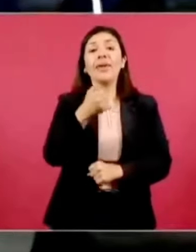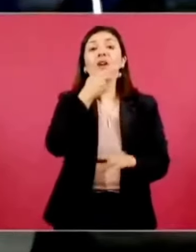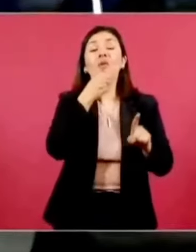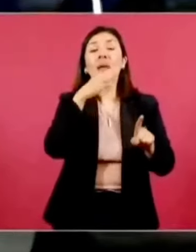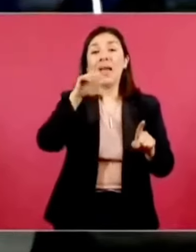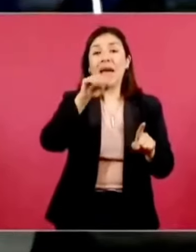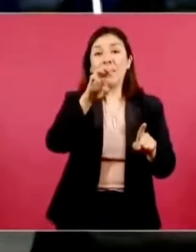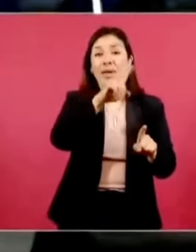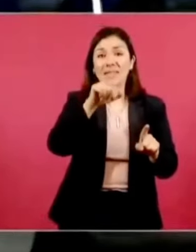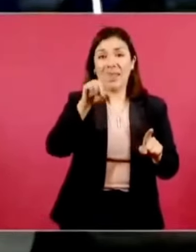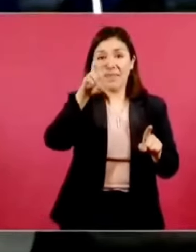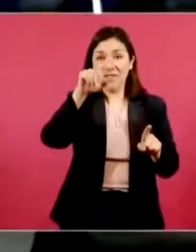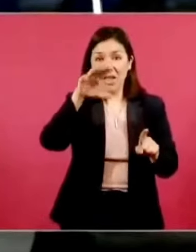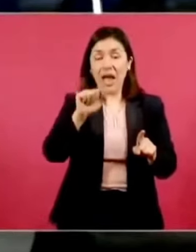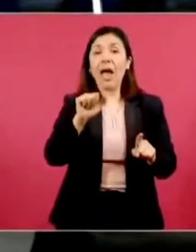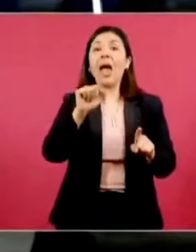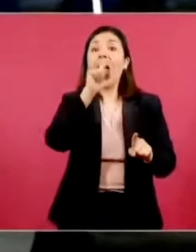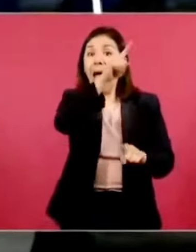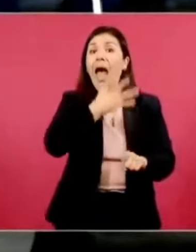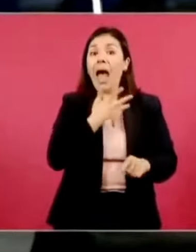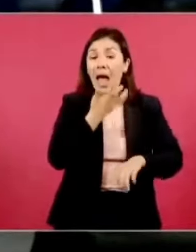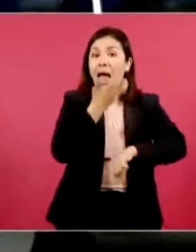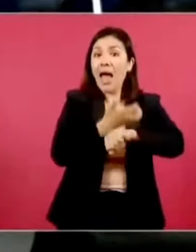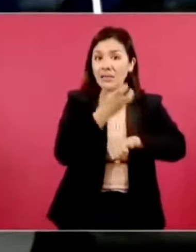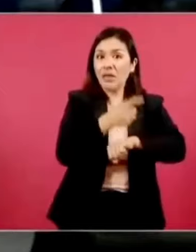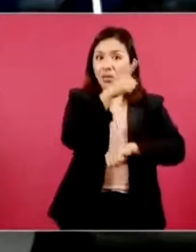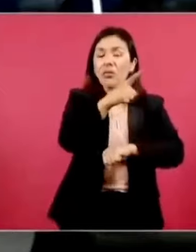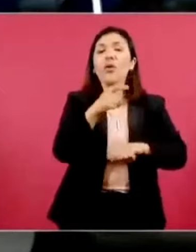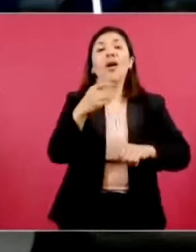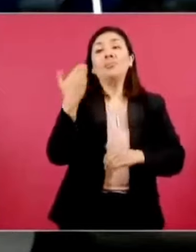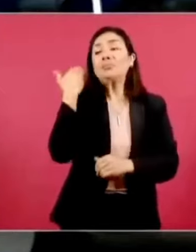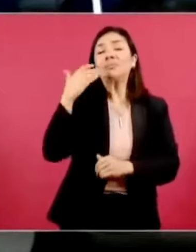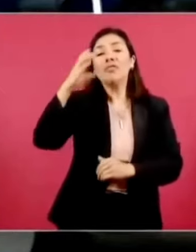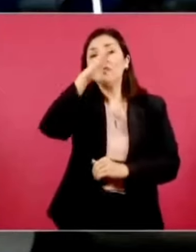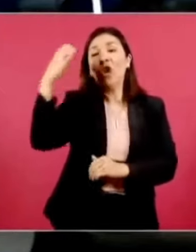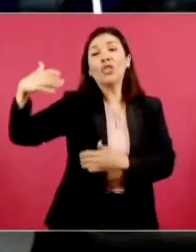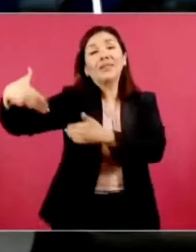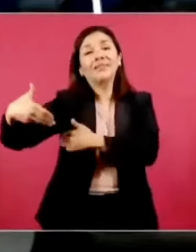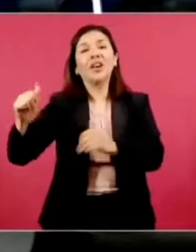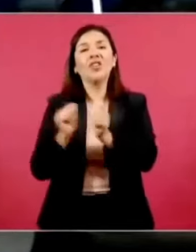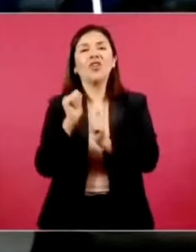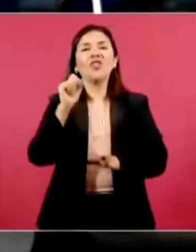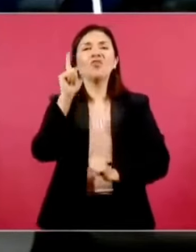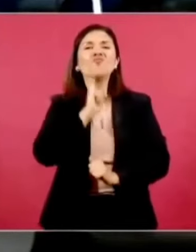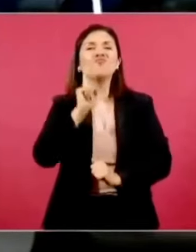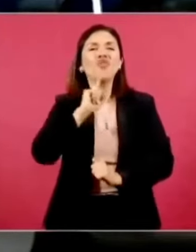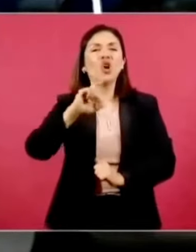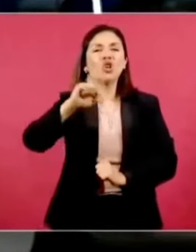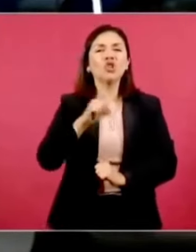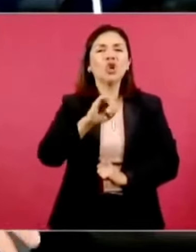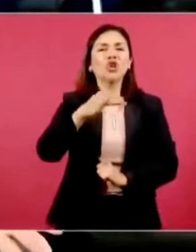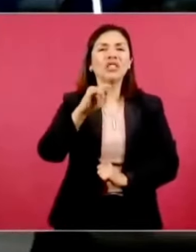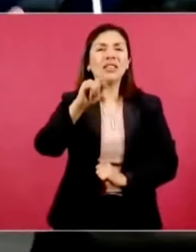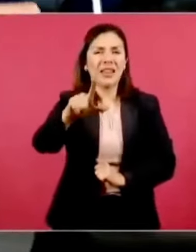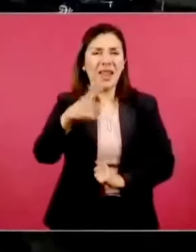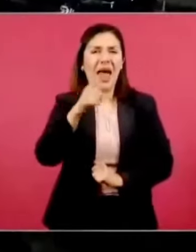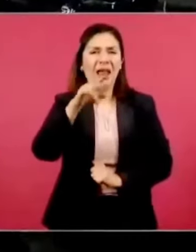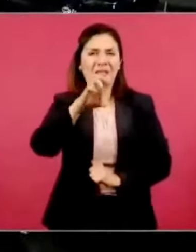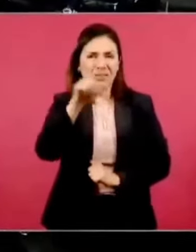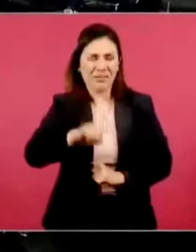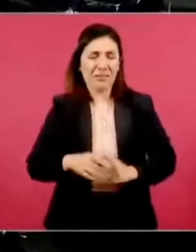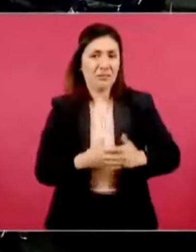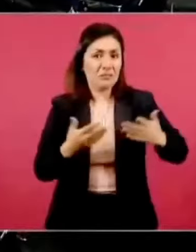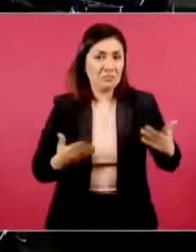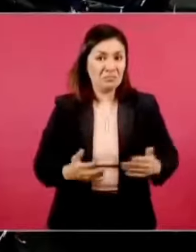quitó. ¿Qué tanto Estados Unidos está haciendo presión o puede hacer presión sobre el gobierno de